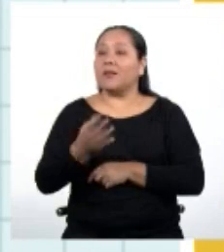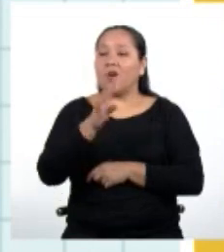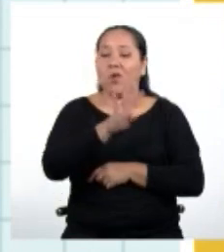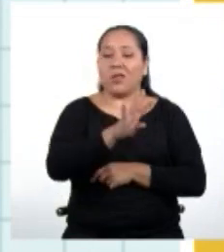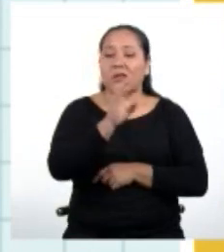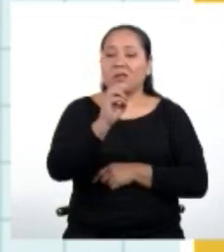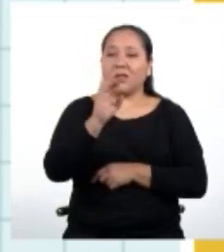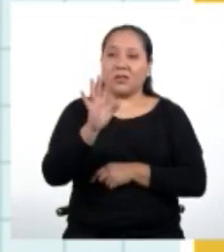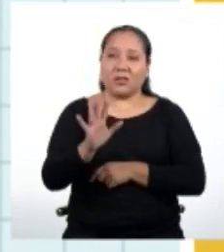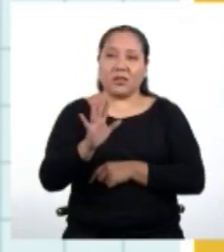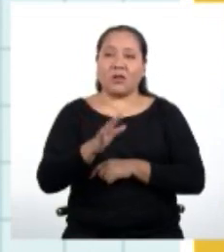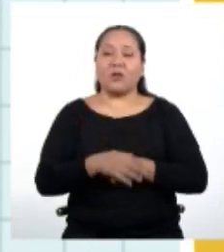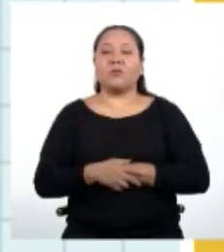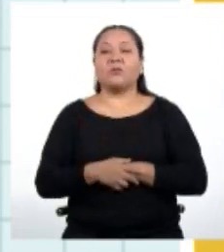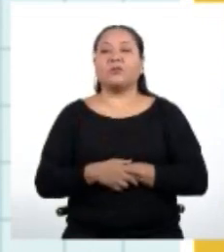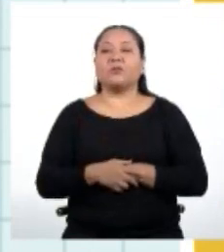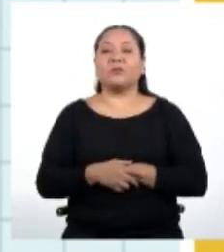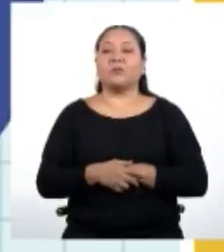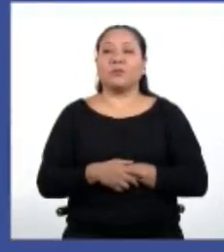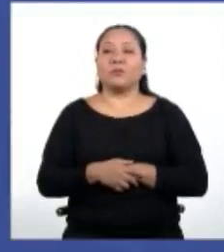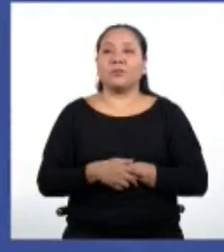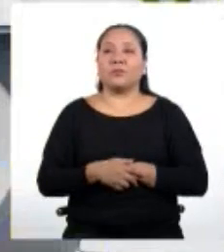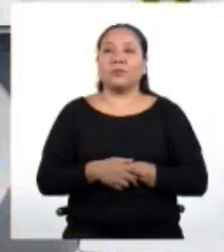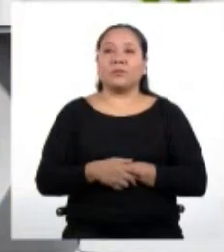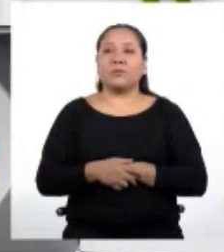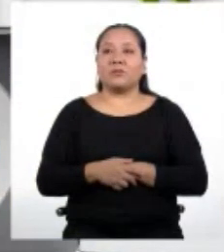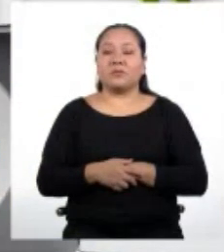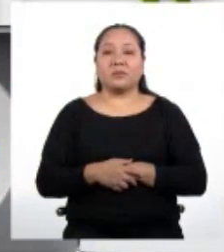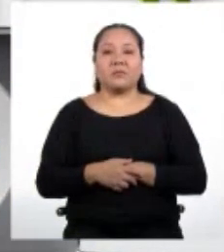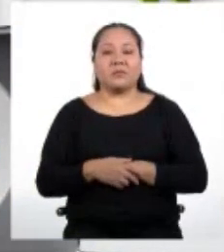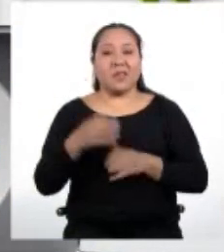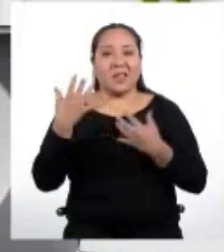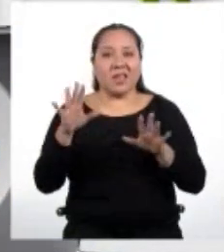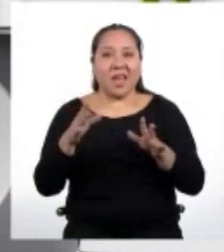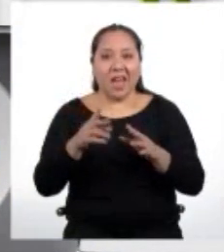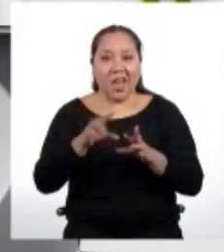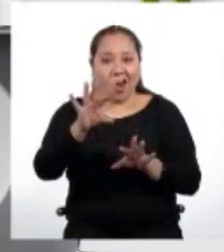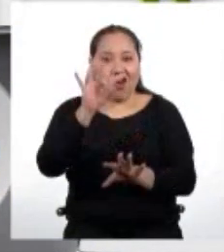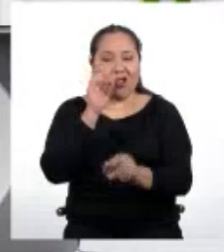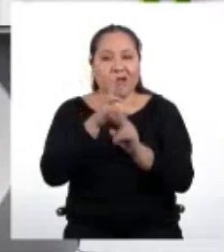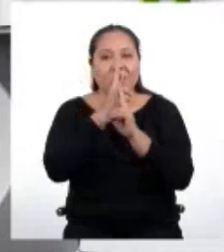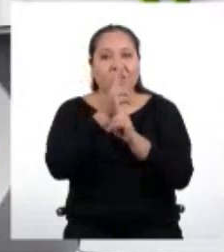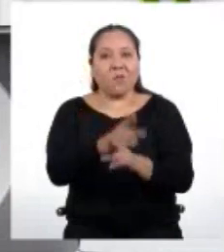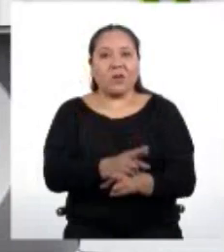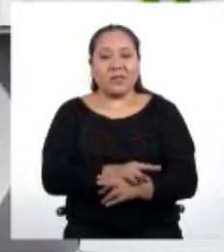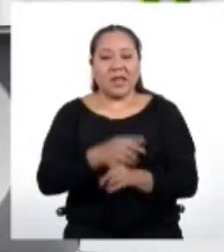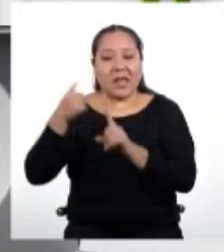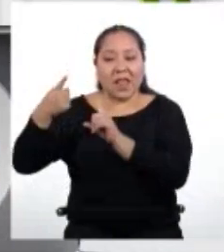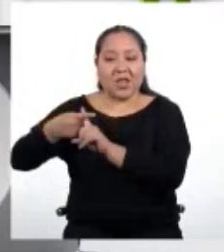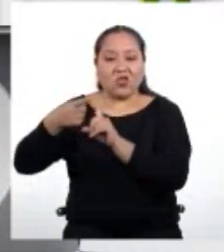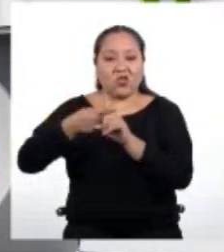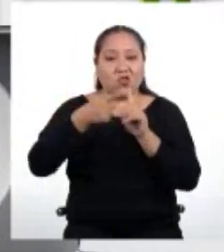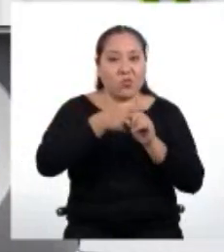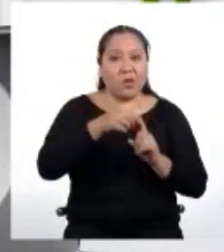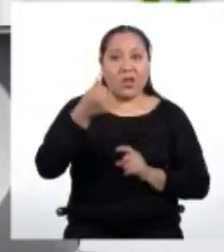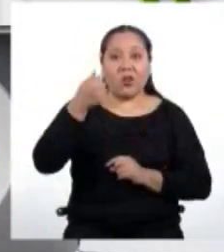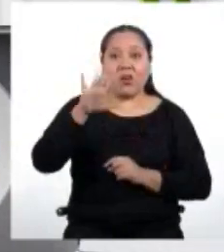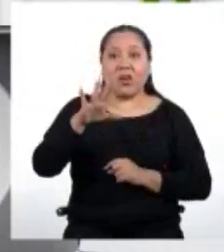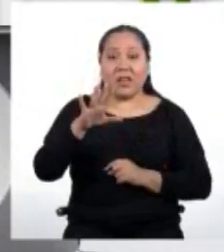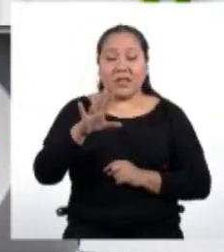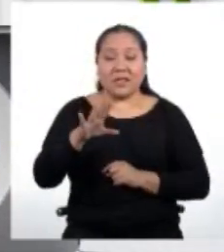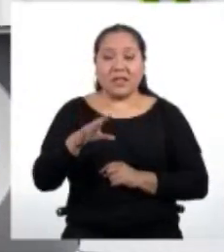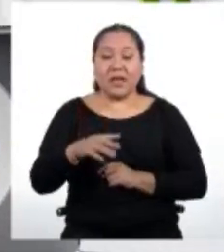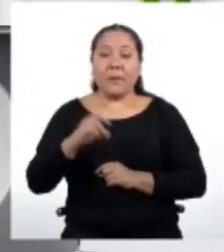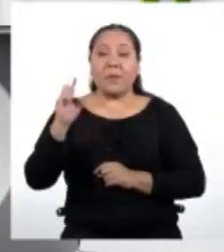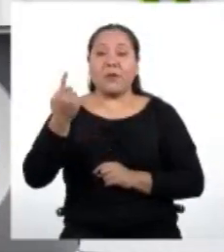405. Hemos llegado a nuestra respuesta. La suma de los 15 primeros términos de nuestra